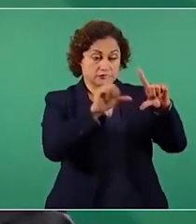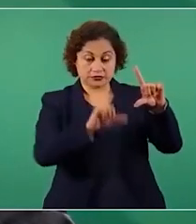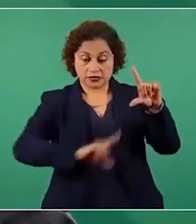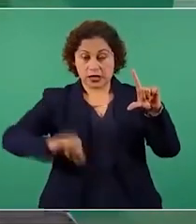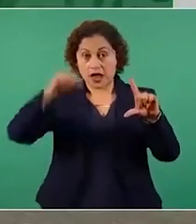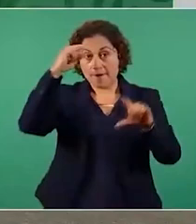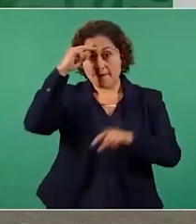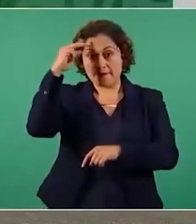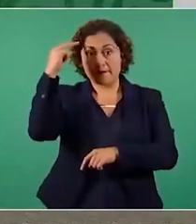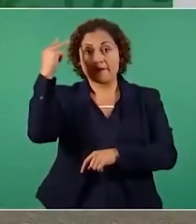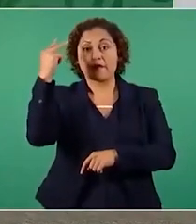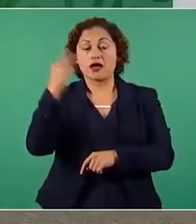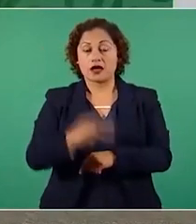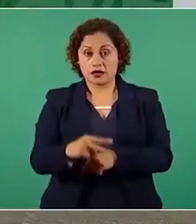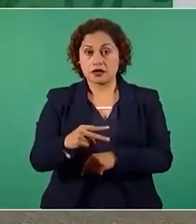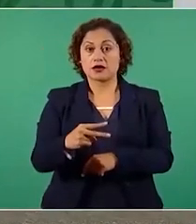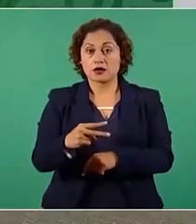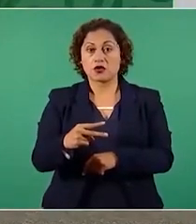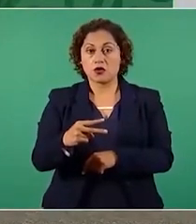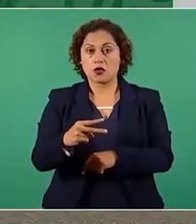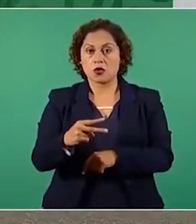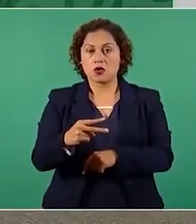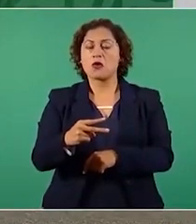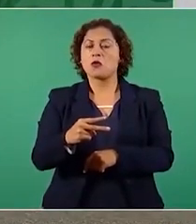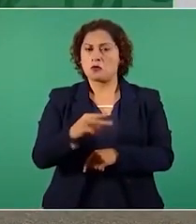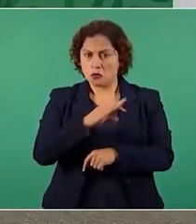participar,